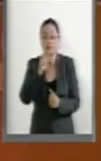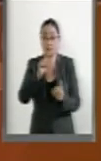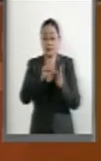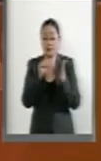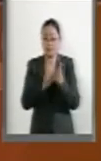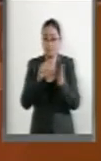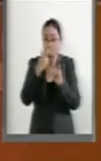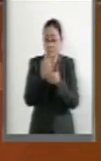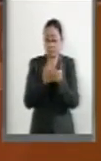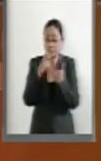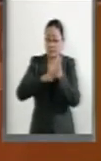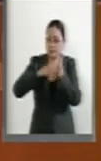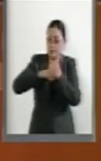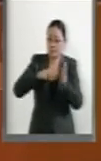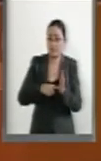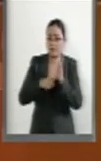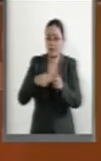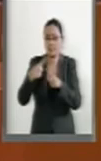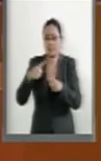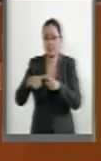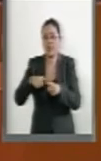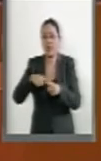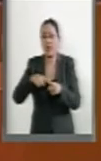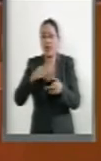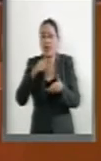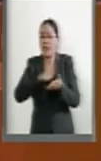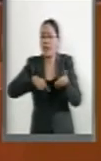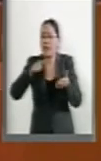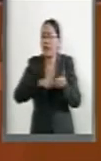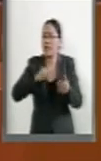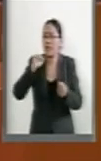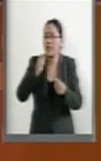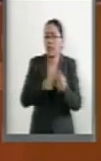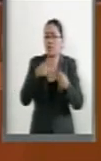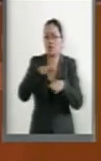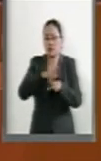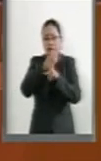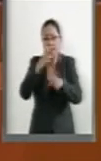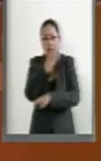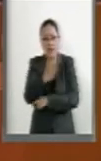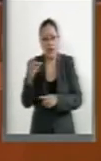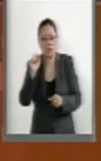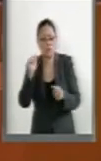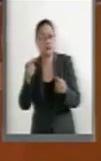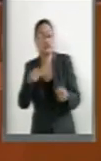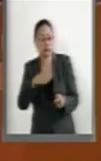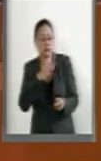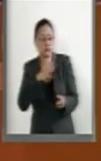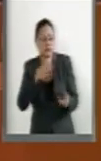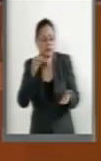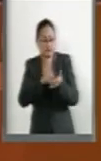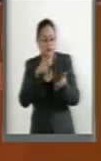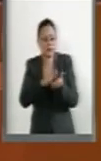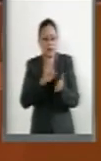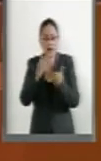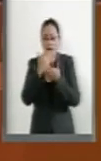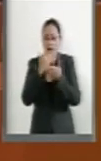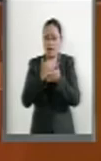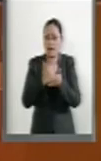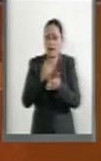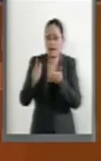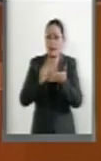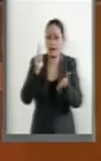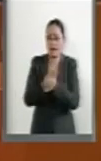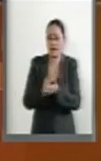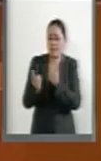pretende reformar establece la figura de la suspensión del acto reclamado en materia agraria, misma que se regula en los términos de las disposiciones de la